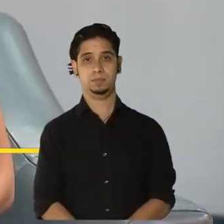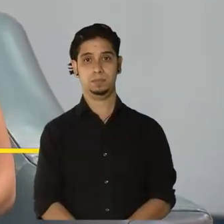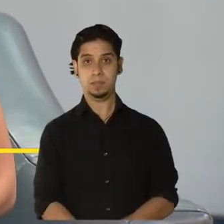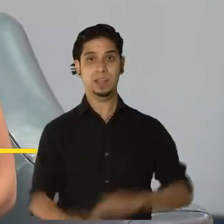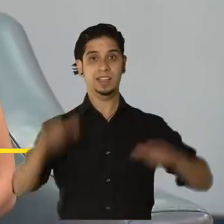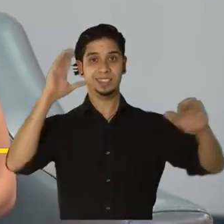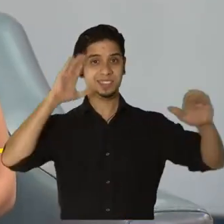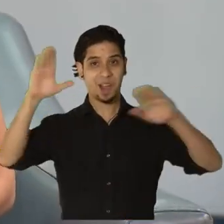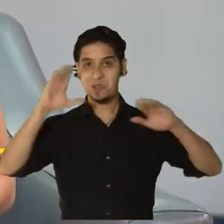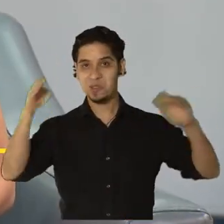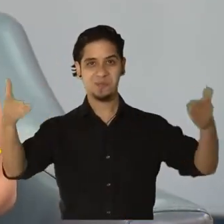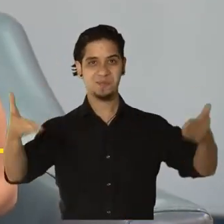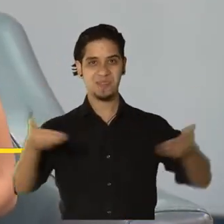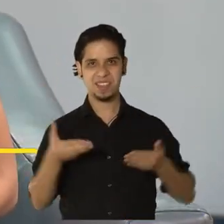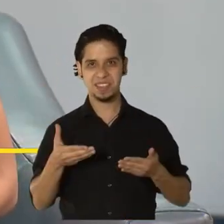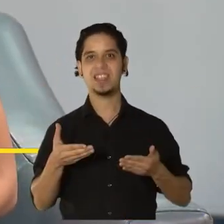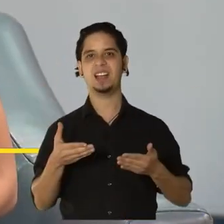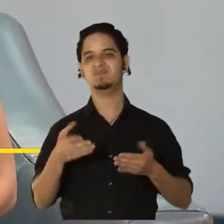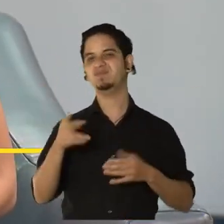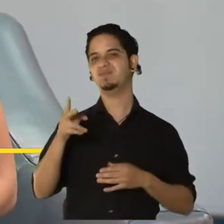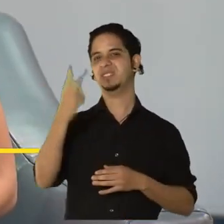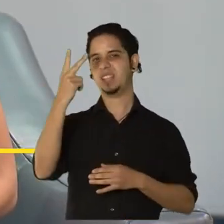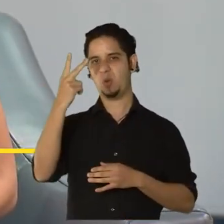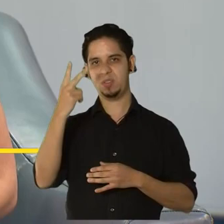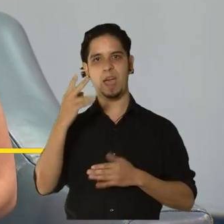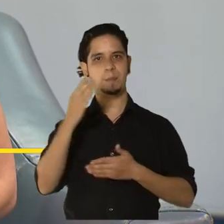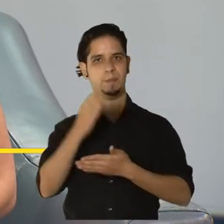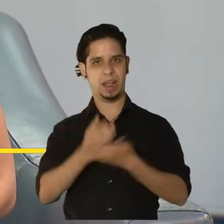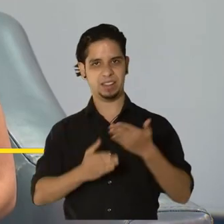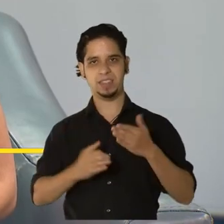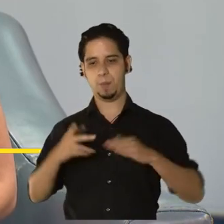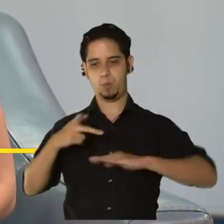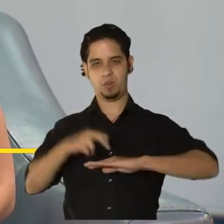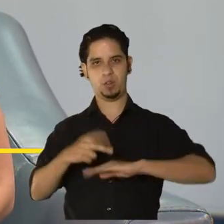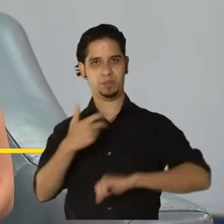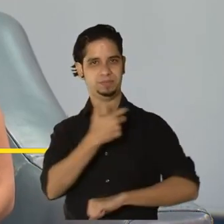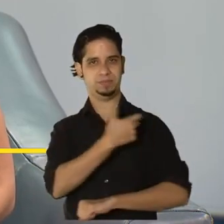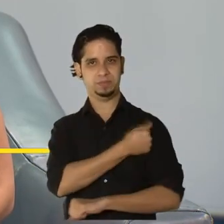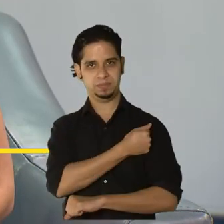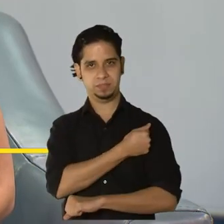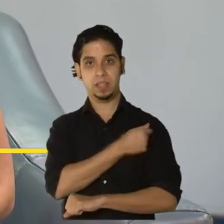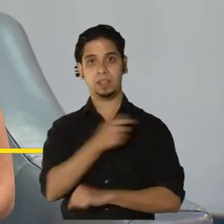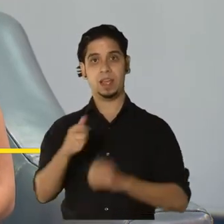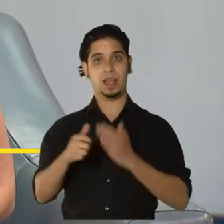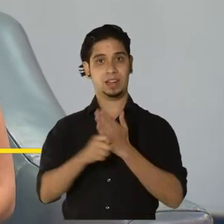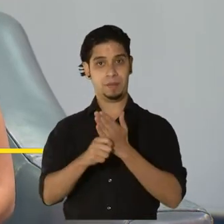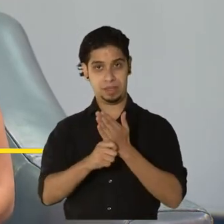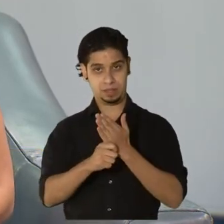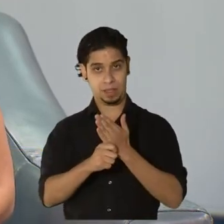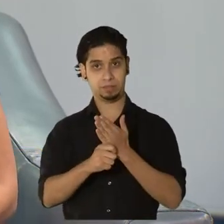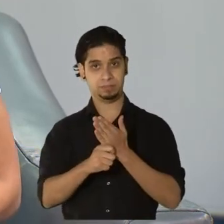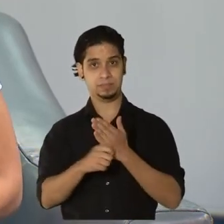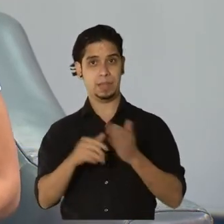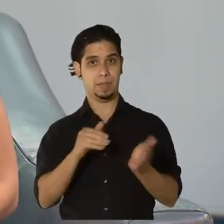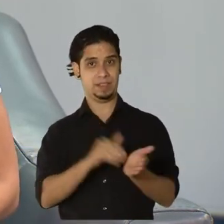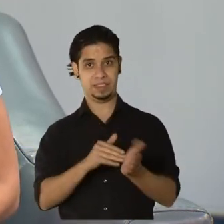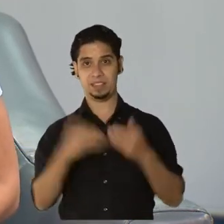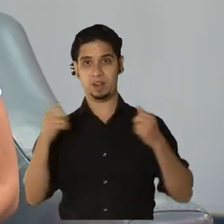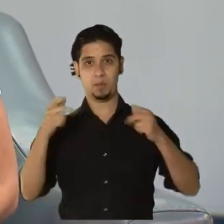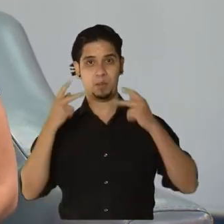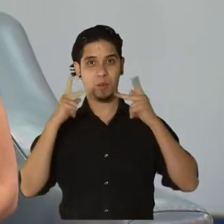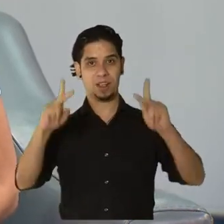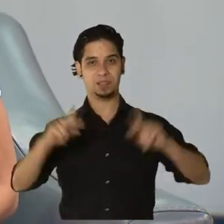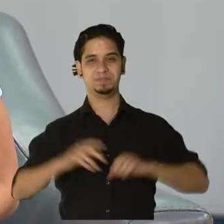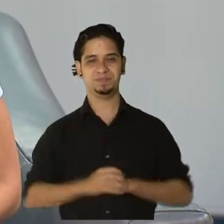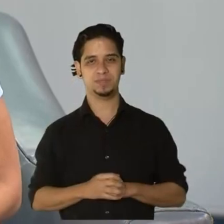Saludos y bienvenidos a esta segunda edición de Puerto Rico se vacuna una producción de la revista de medicina y salud pública. Hoy